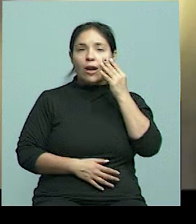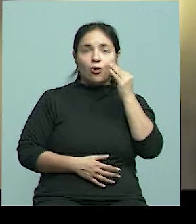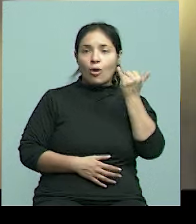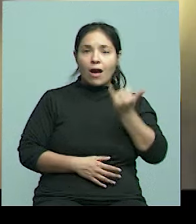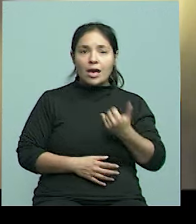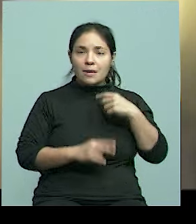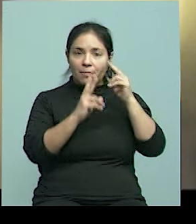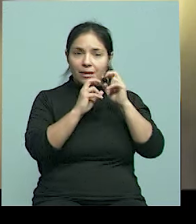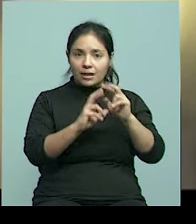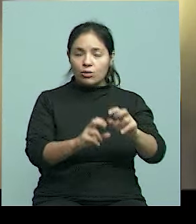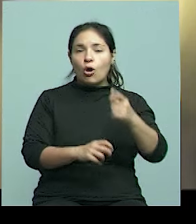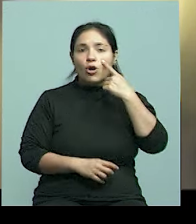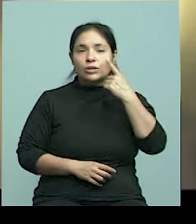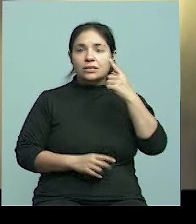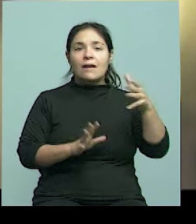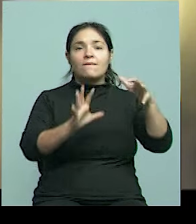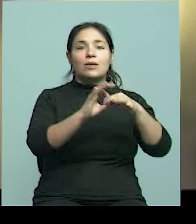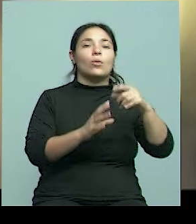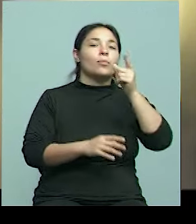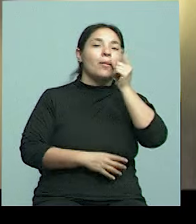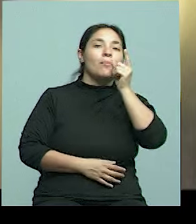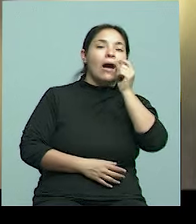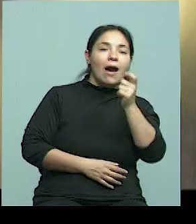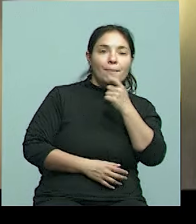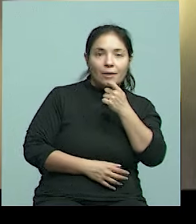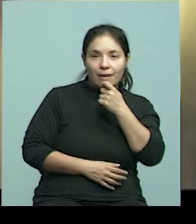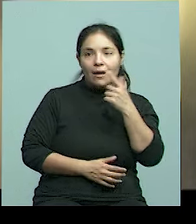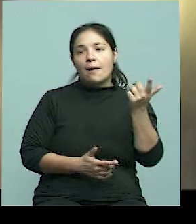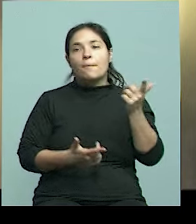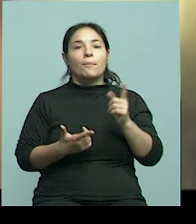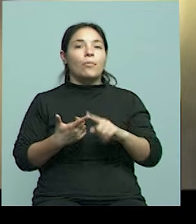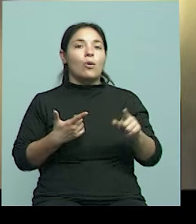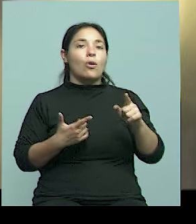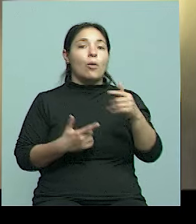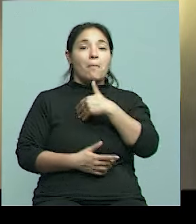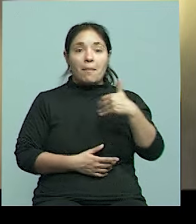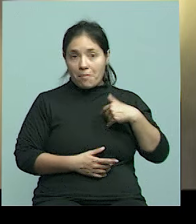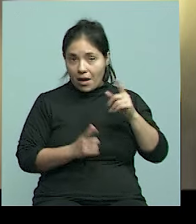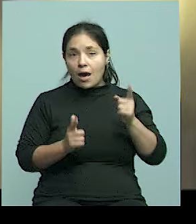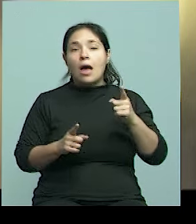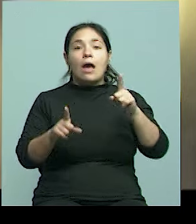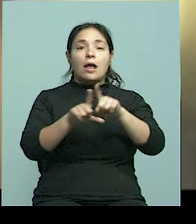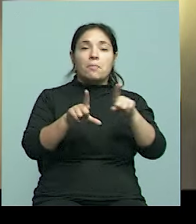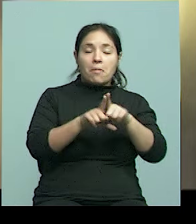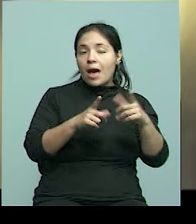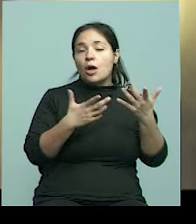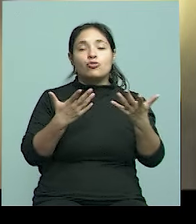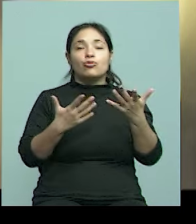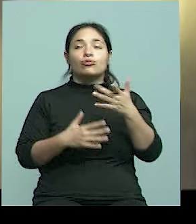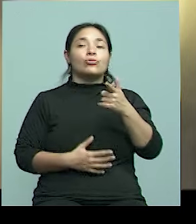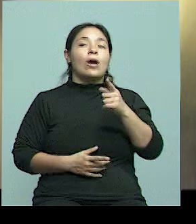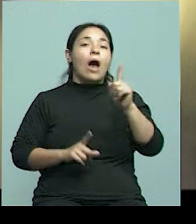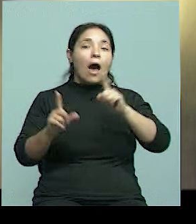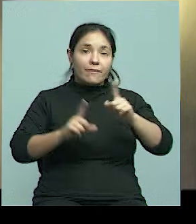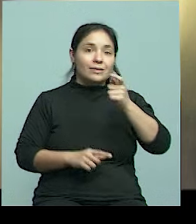quiere investigar algún vínculo, por ejemplo, de paternidad, de maternidad, de hermandad. A veces